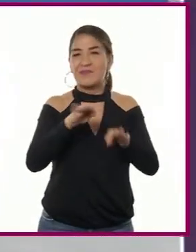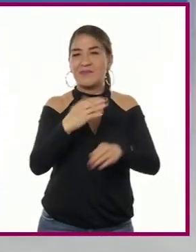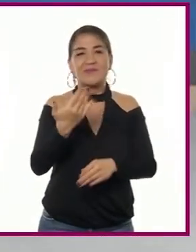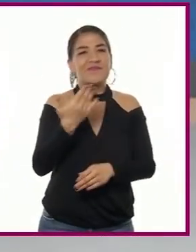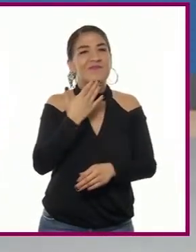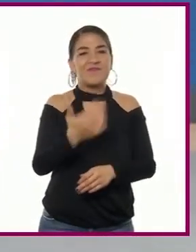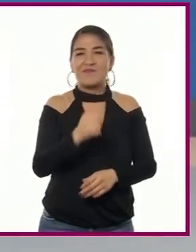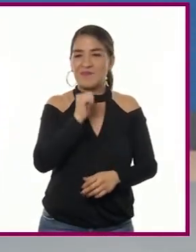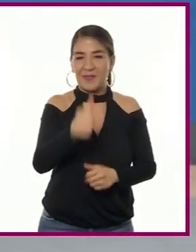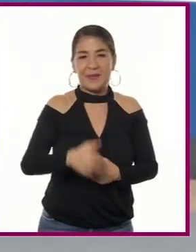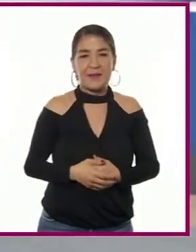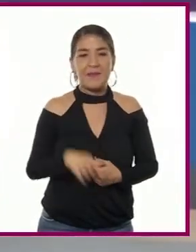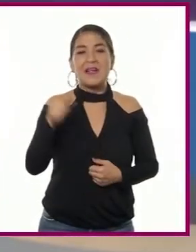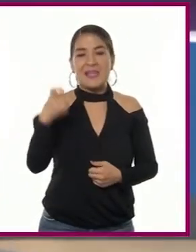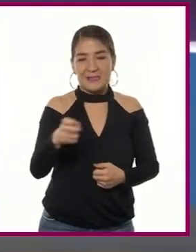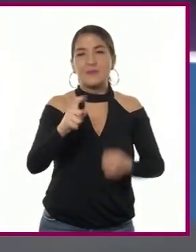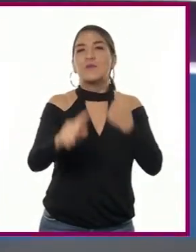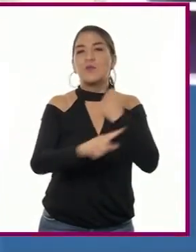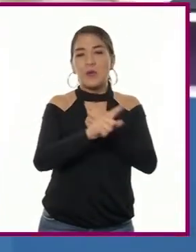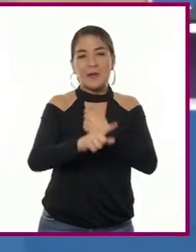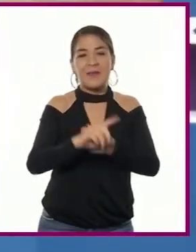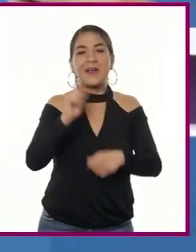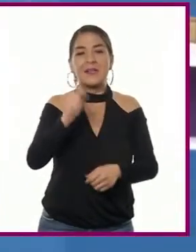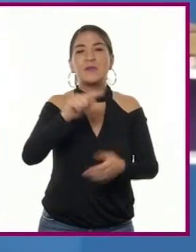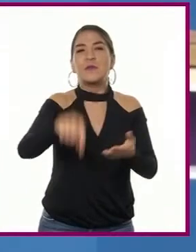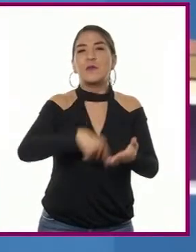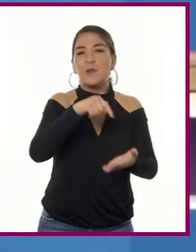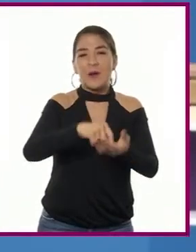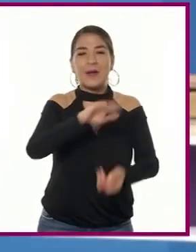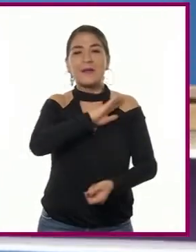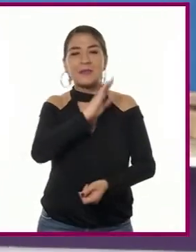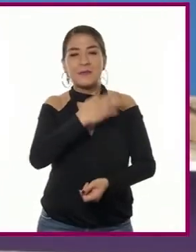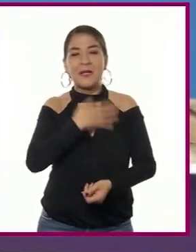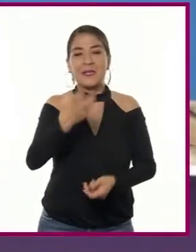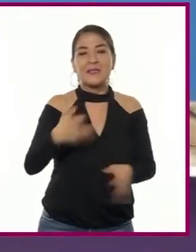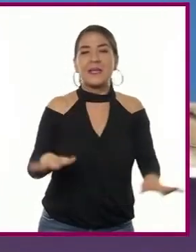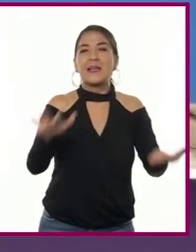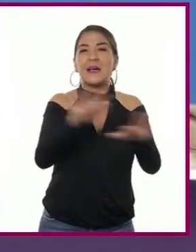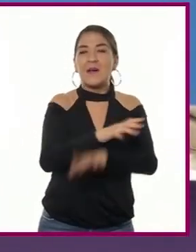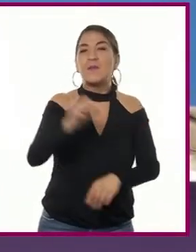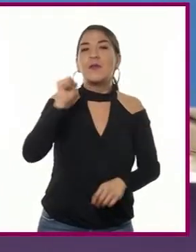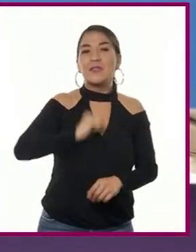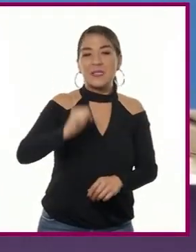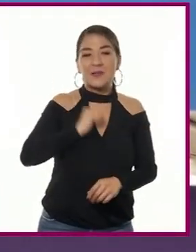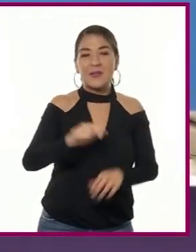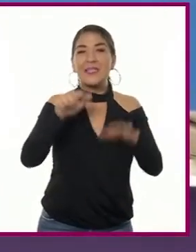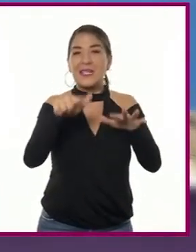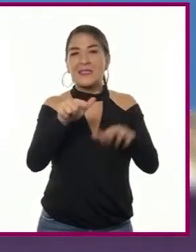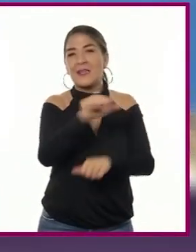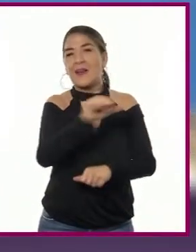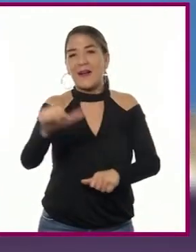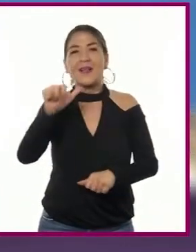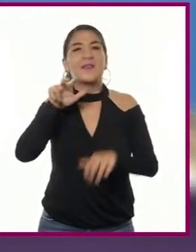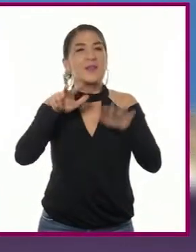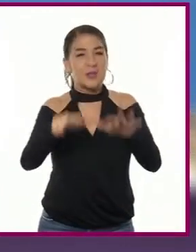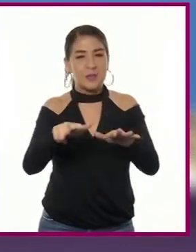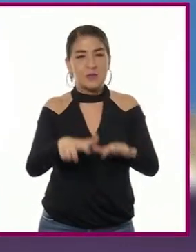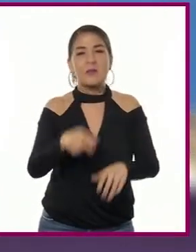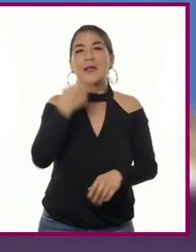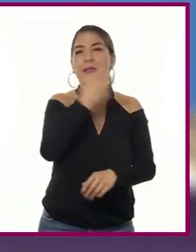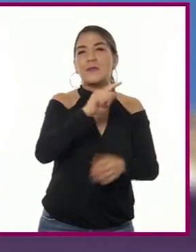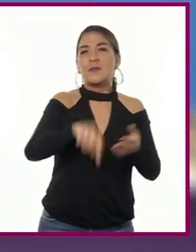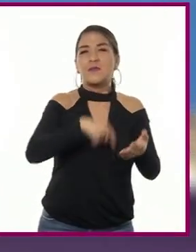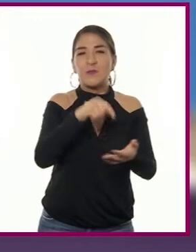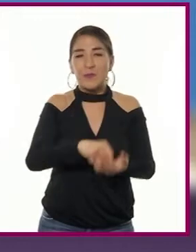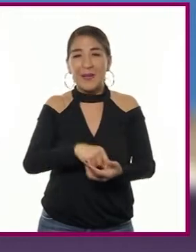Esta era más o menos la situación del Imperio Español en el cambio del siglo XVII al XVIII. Sin embargo, el